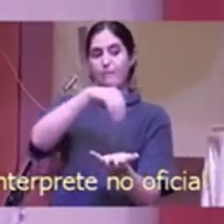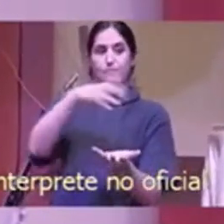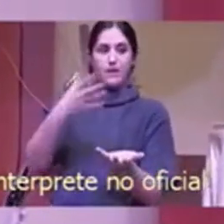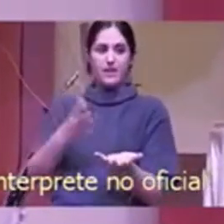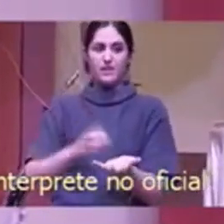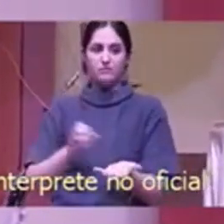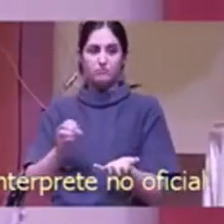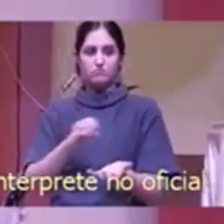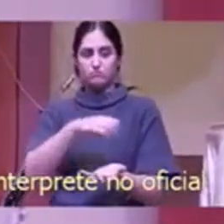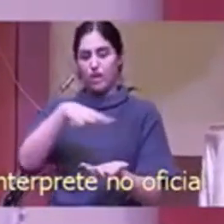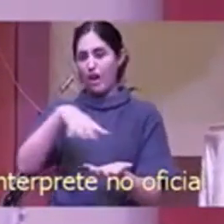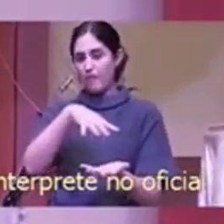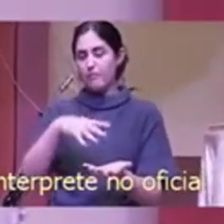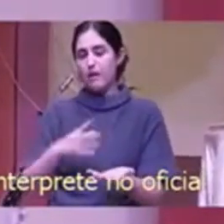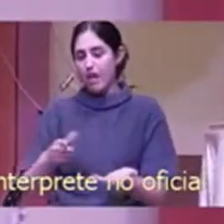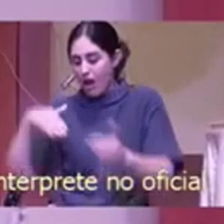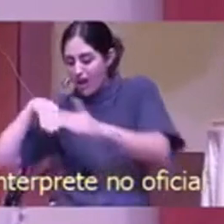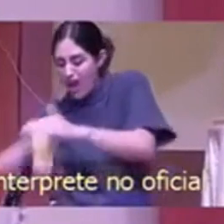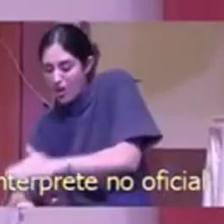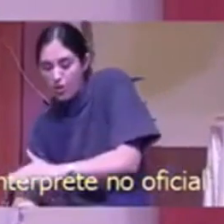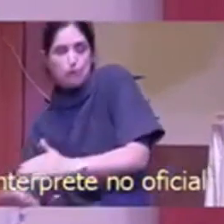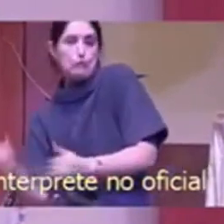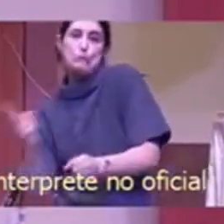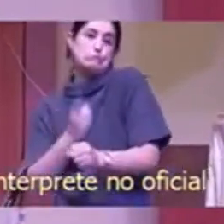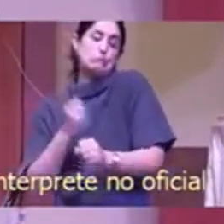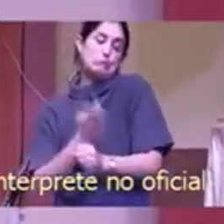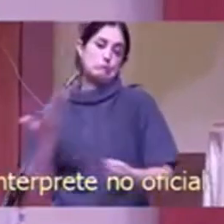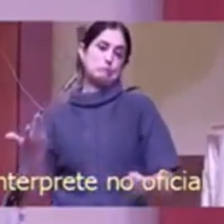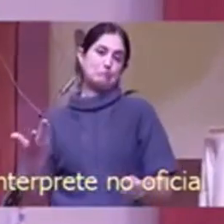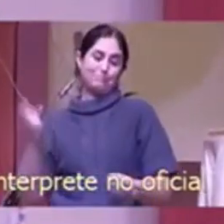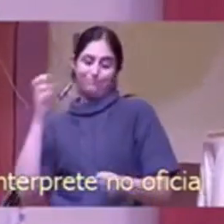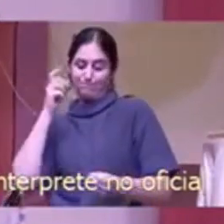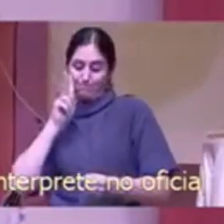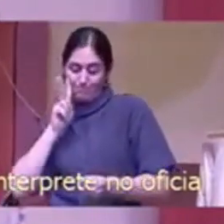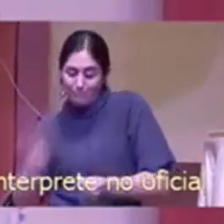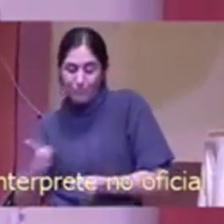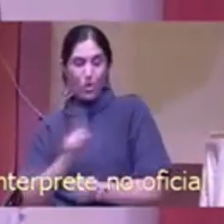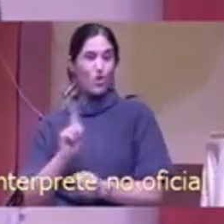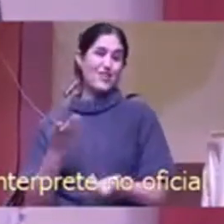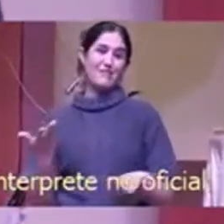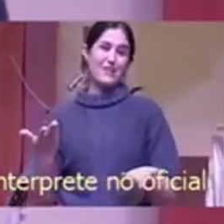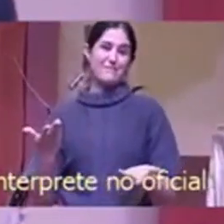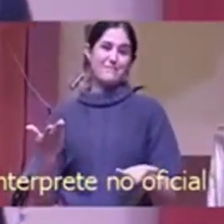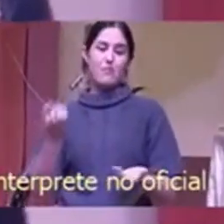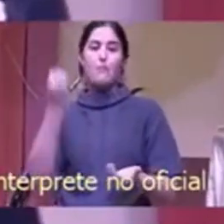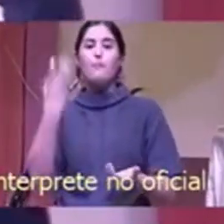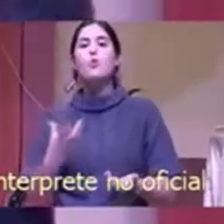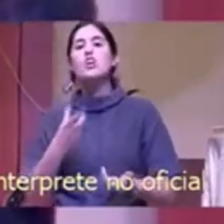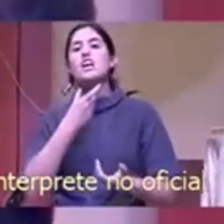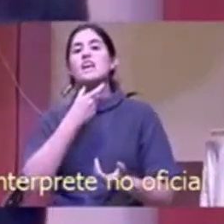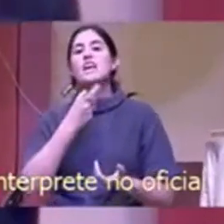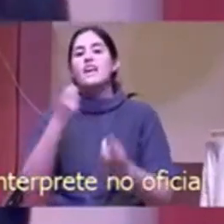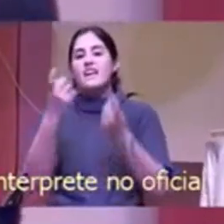sino sobre un candelero para que alumbre a todos los que están en casa.